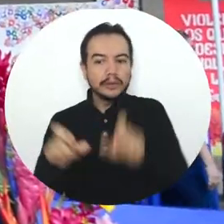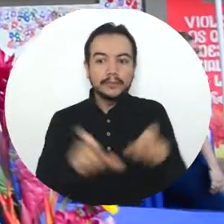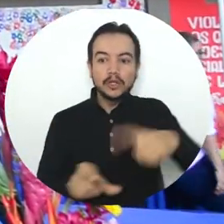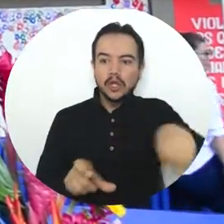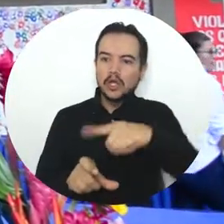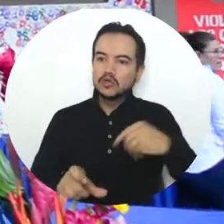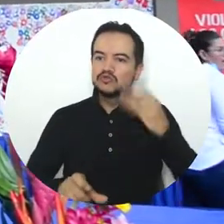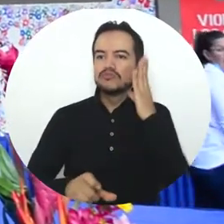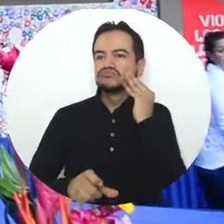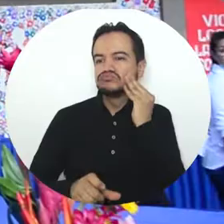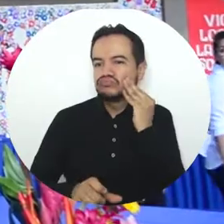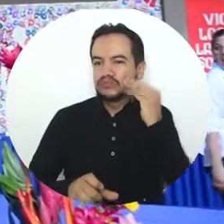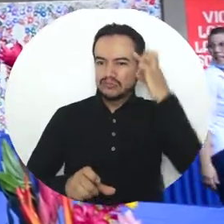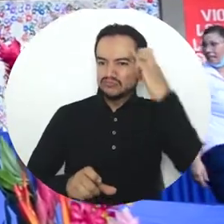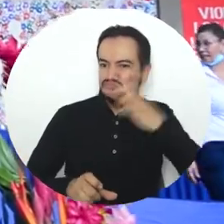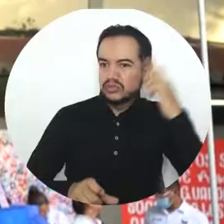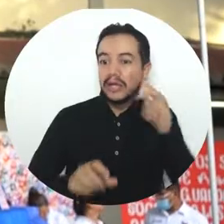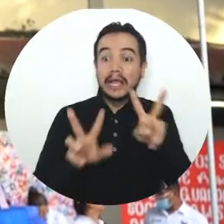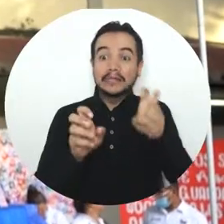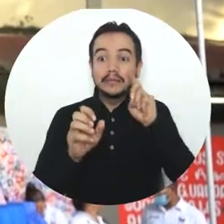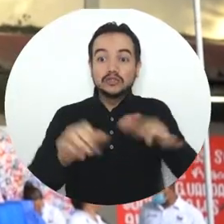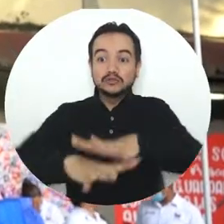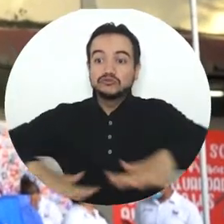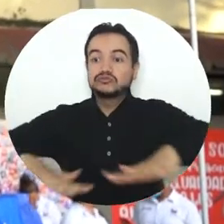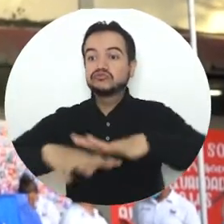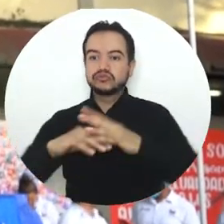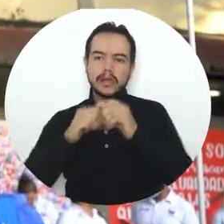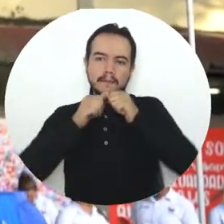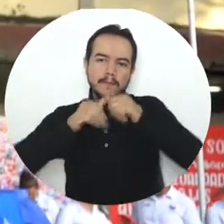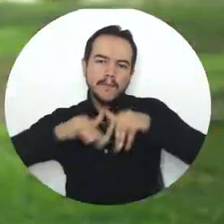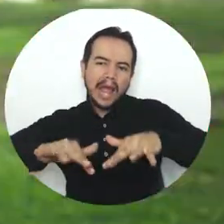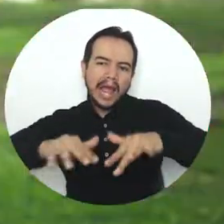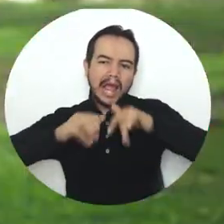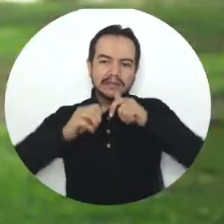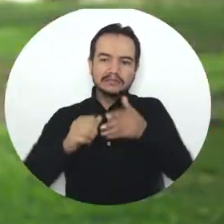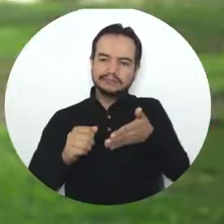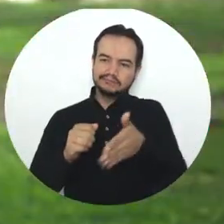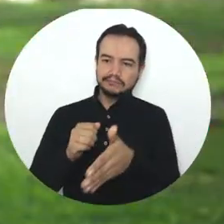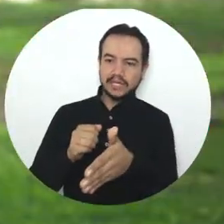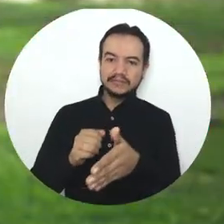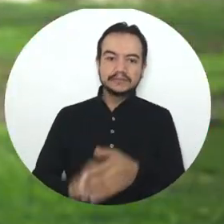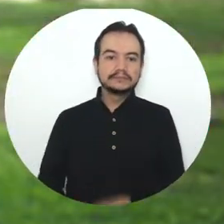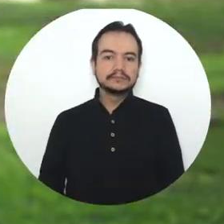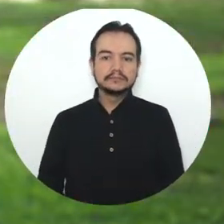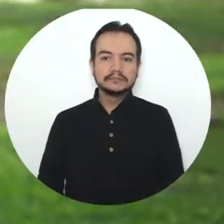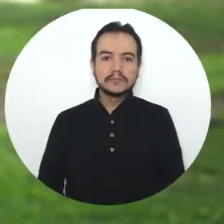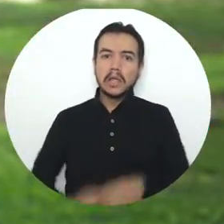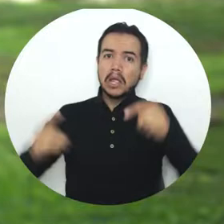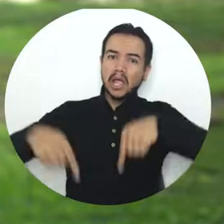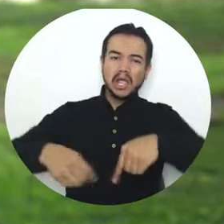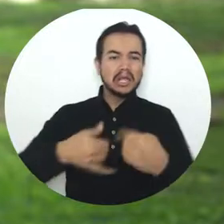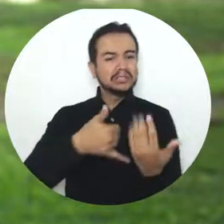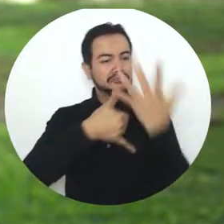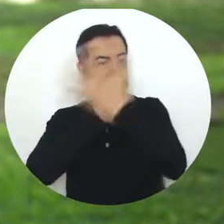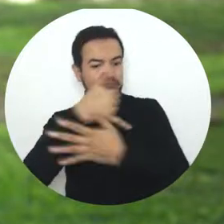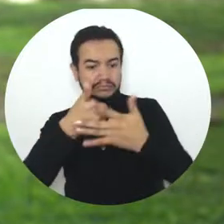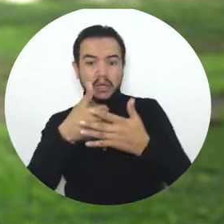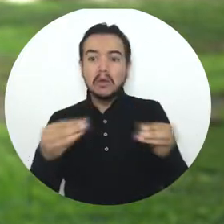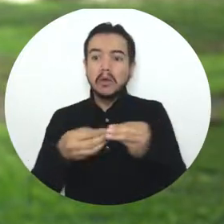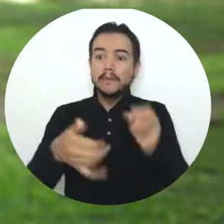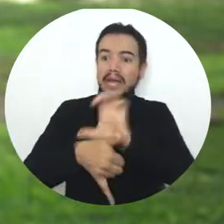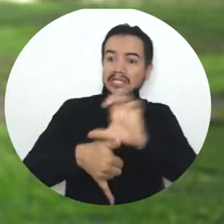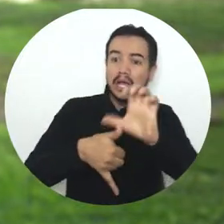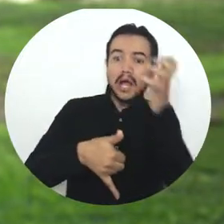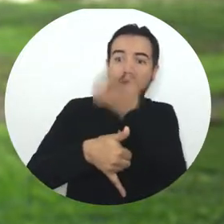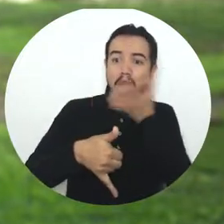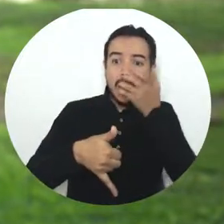solución de problemáticas relacionadas con el recurso marino y pesquero. En Colombia y en el trópico no existía una